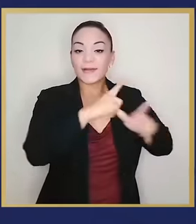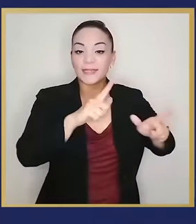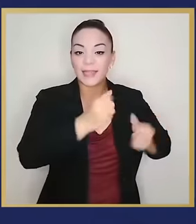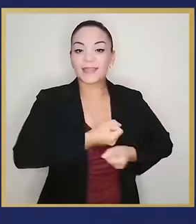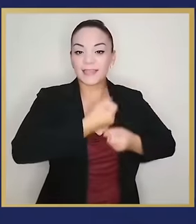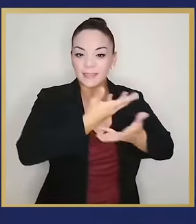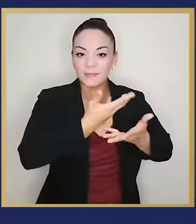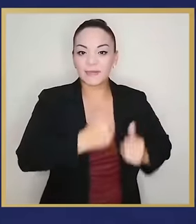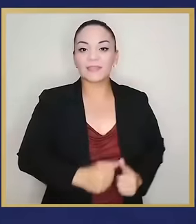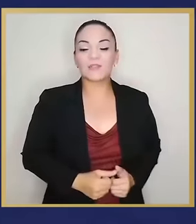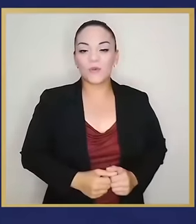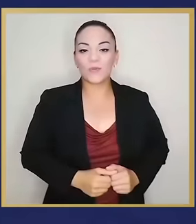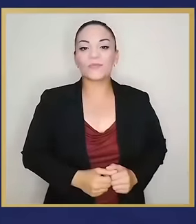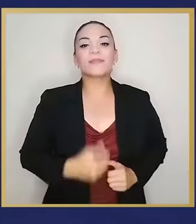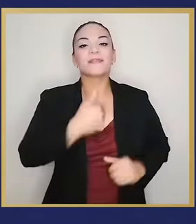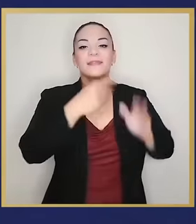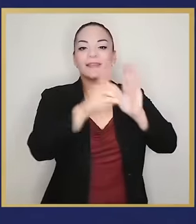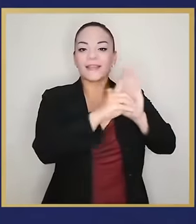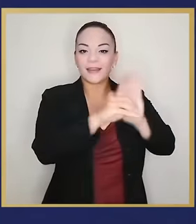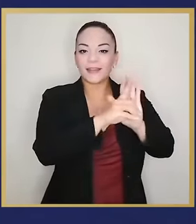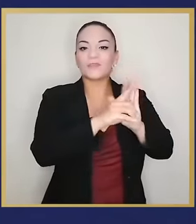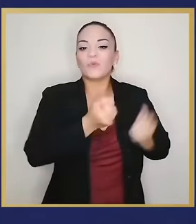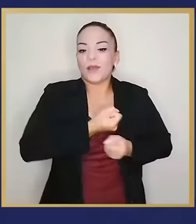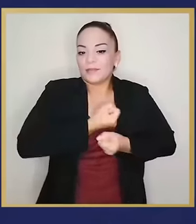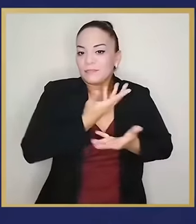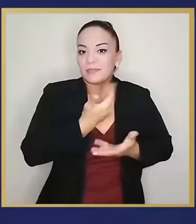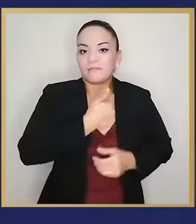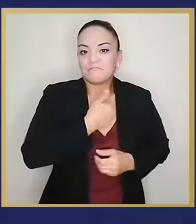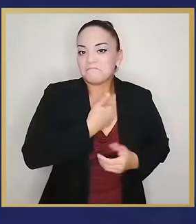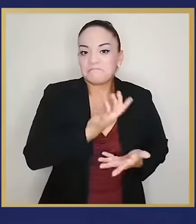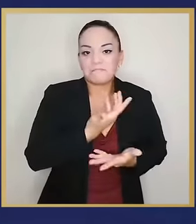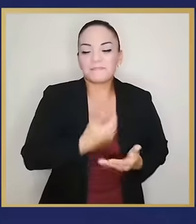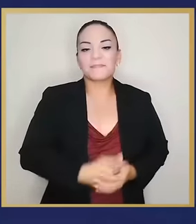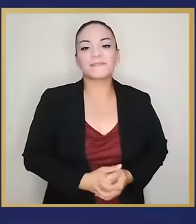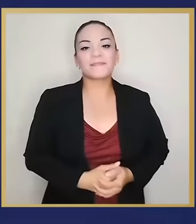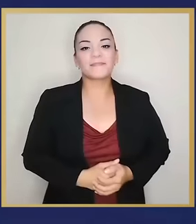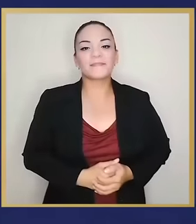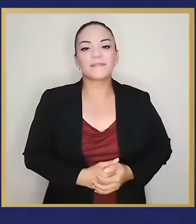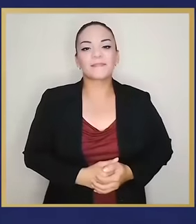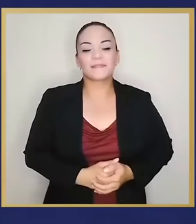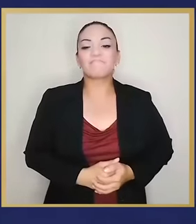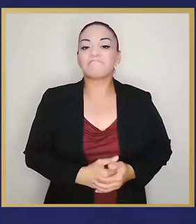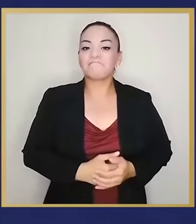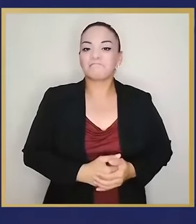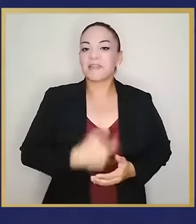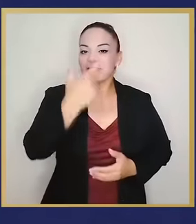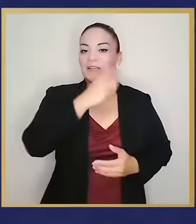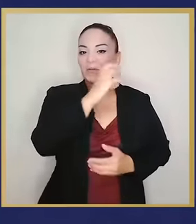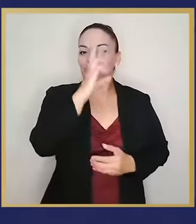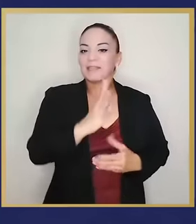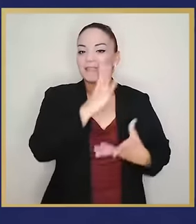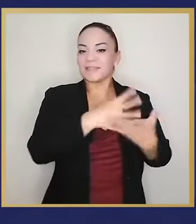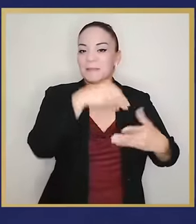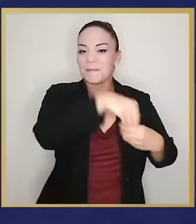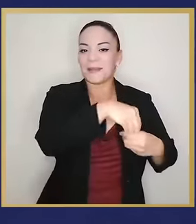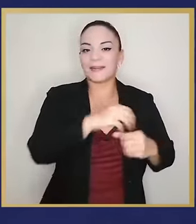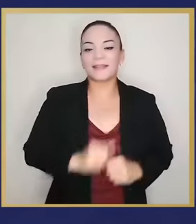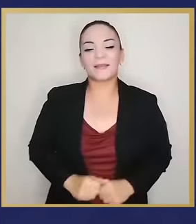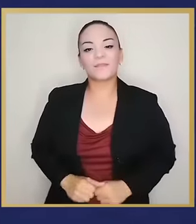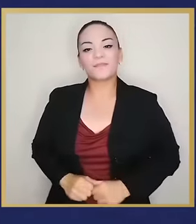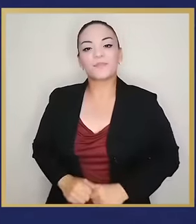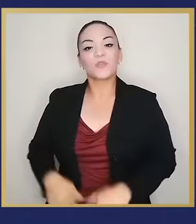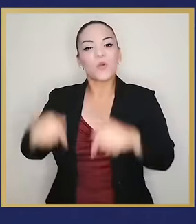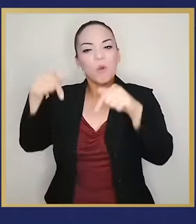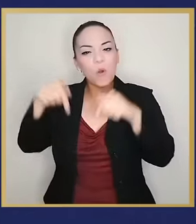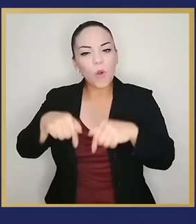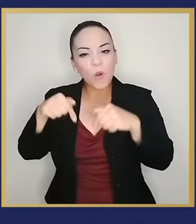la libertad de expresión, todos tenemos derecho a expresarnos, es parte del ser costalicense.